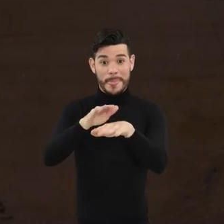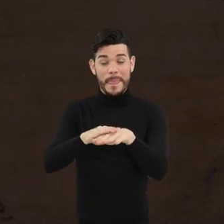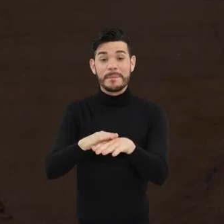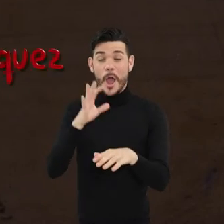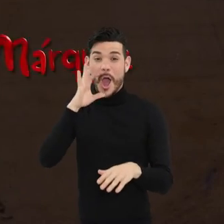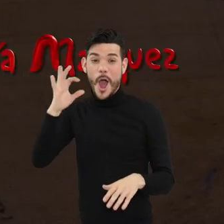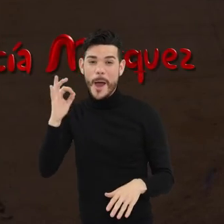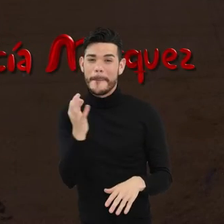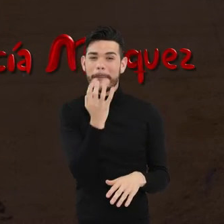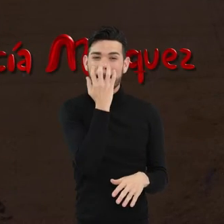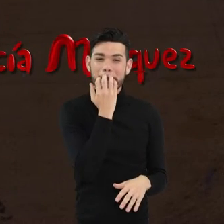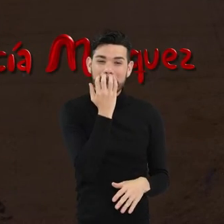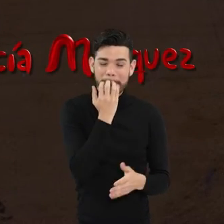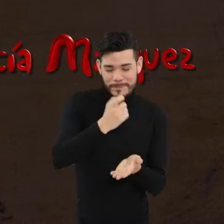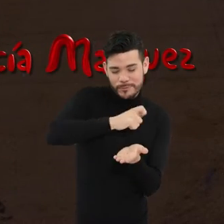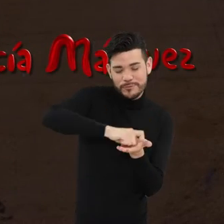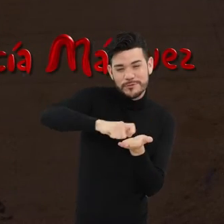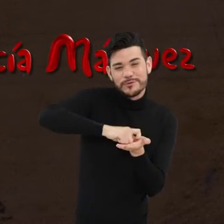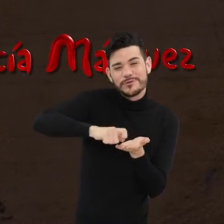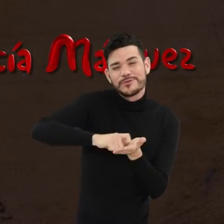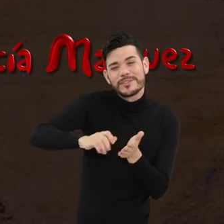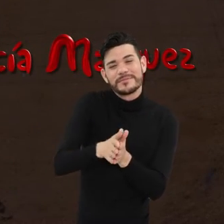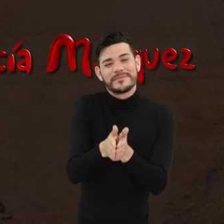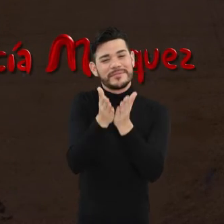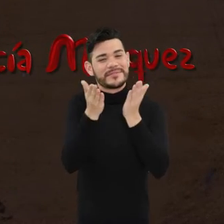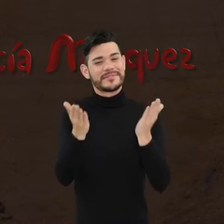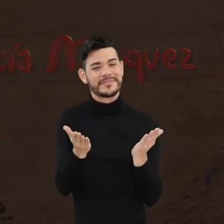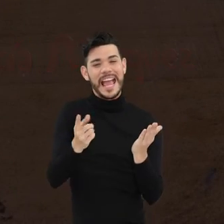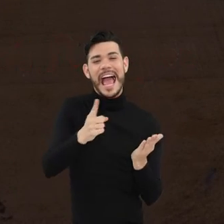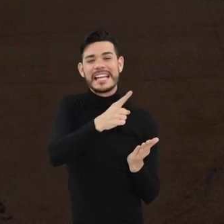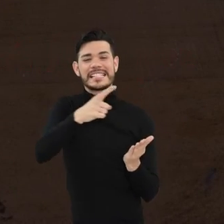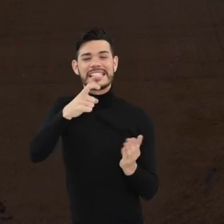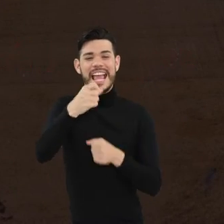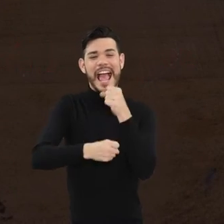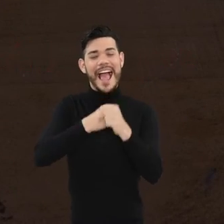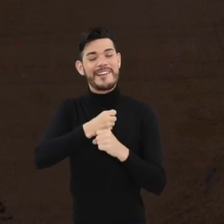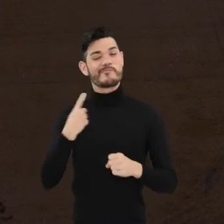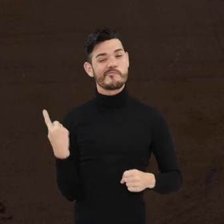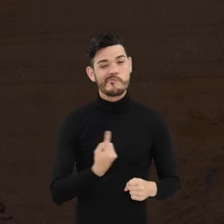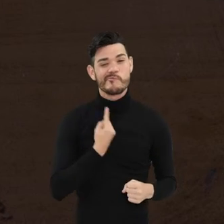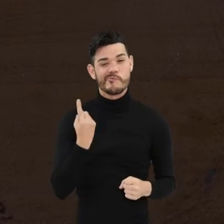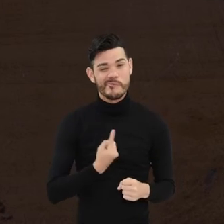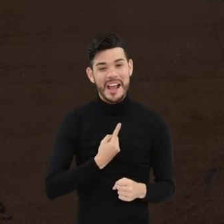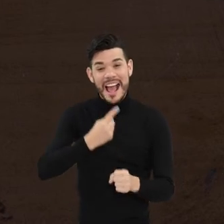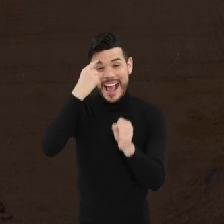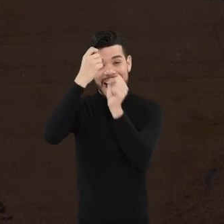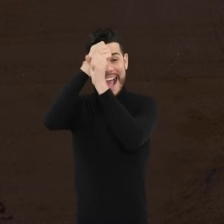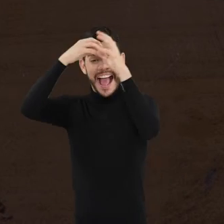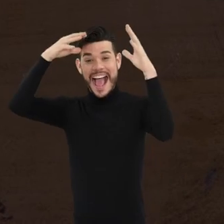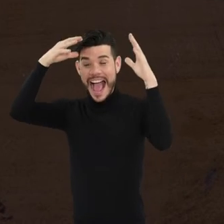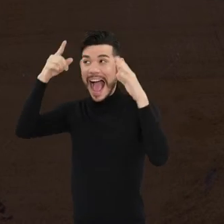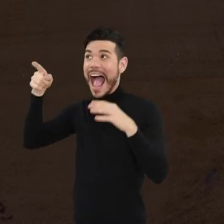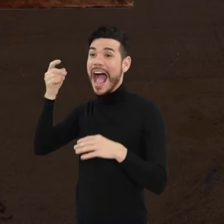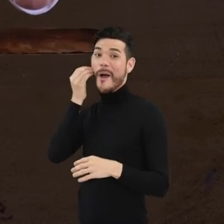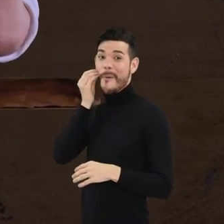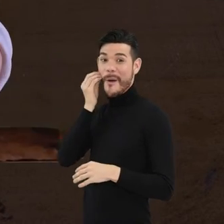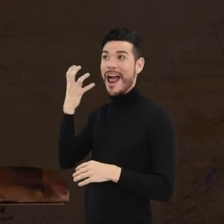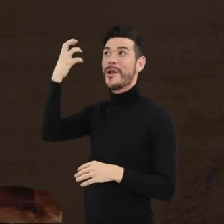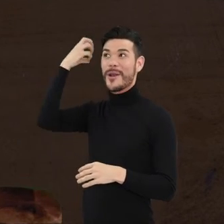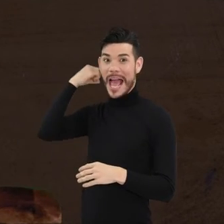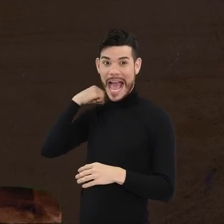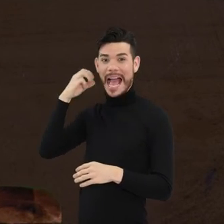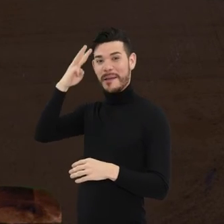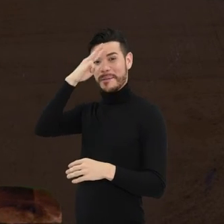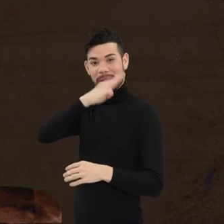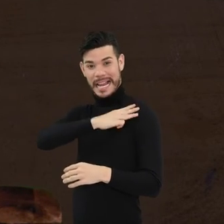Para dar vida al personaje de Aureliano Buendía en 100 años de soledad, Gabriel García Márquez se basó en su abuelo, quien tras ser